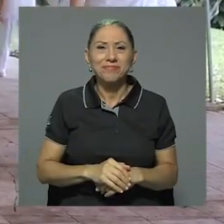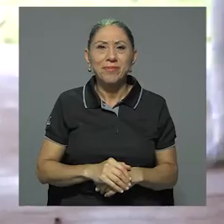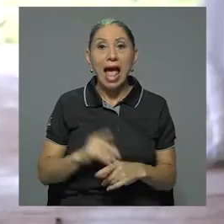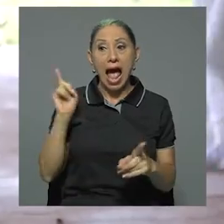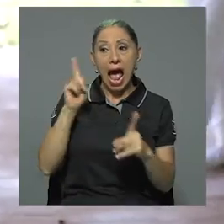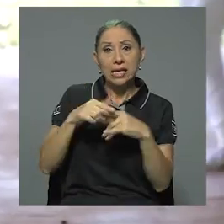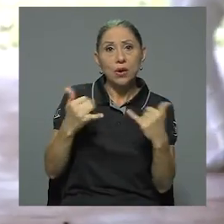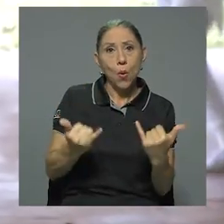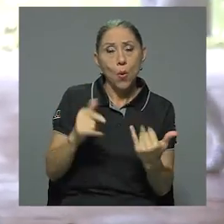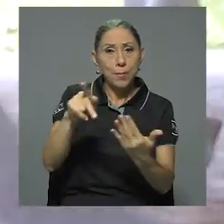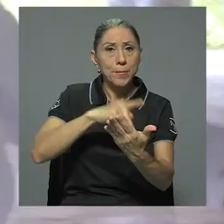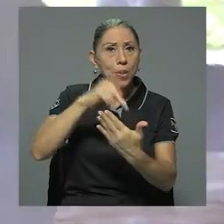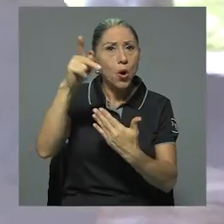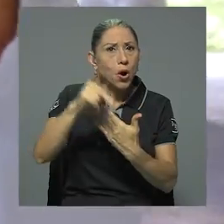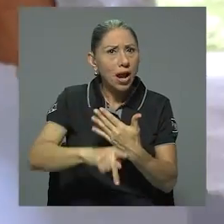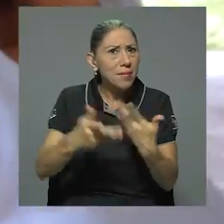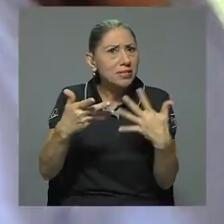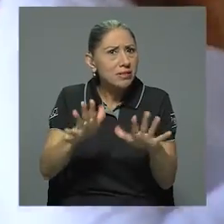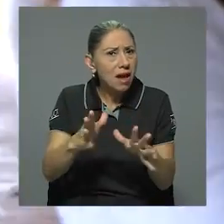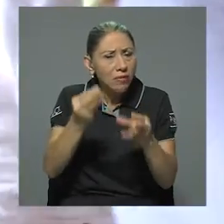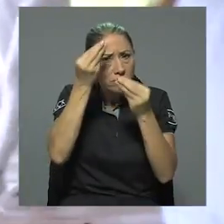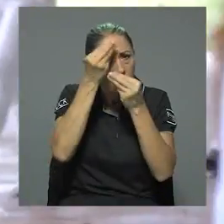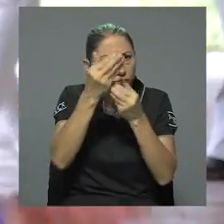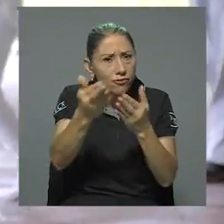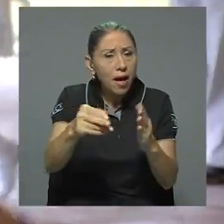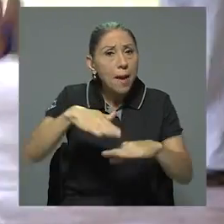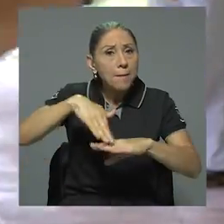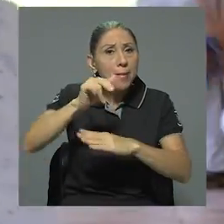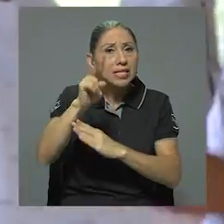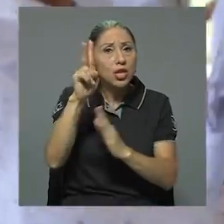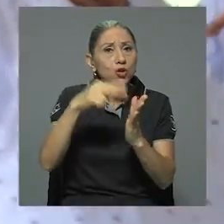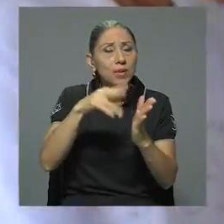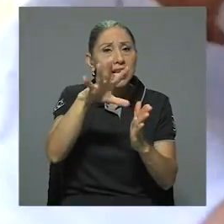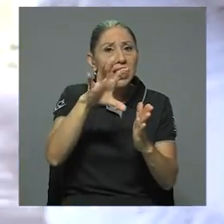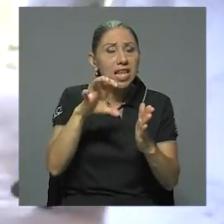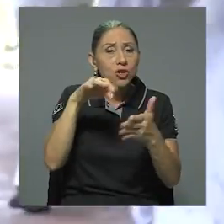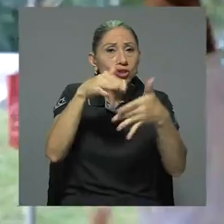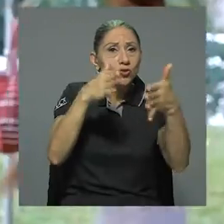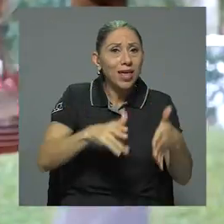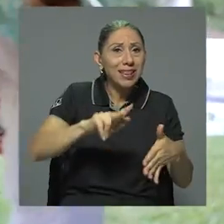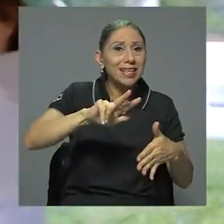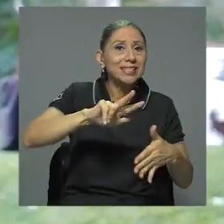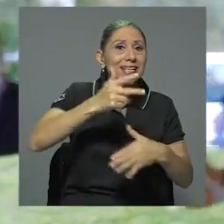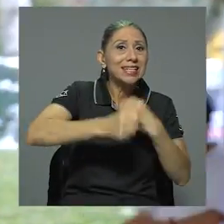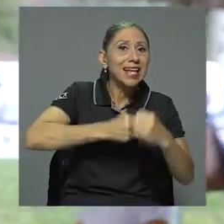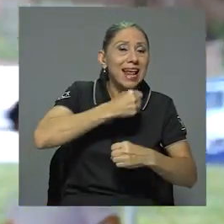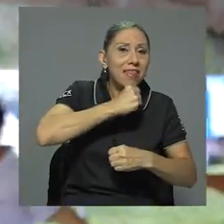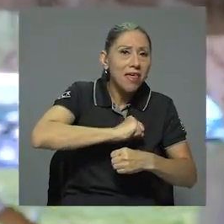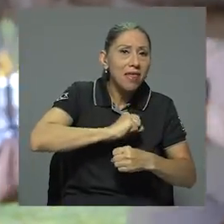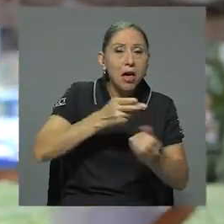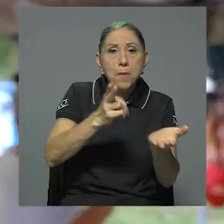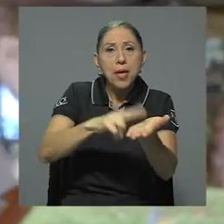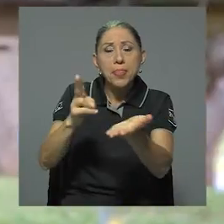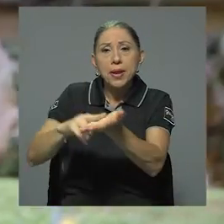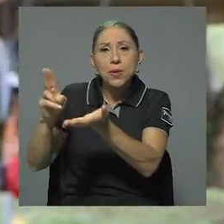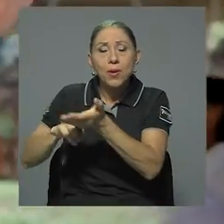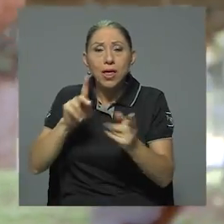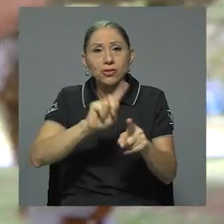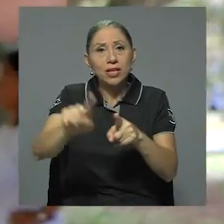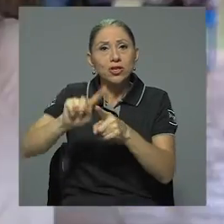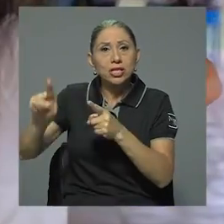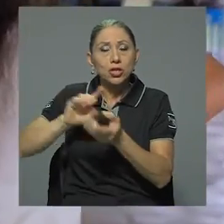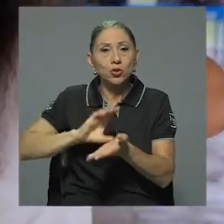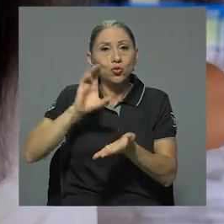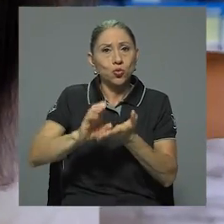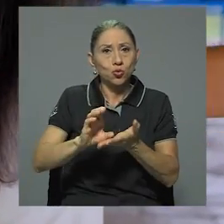fecha, este programa ha llegado a reportar más de 2.500 estudiantes de la tercera edad matriculados en las distintas formaciones disponibles.